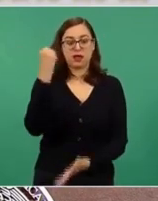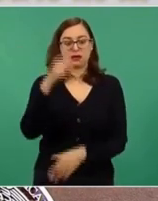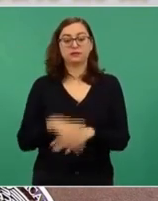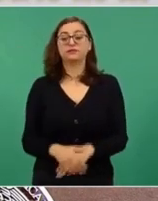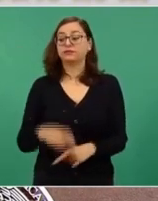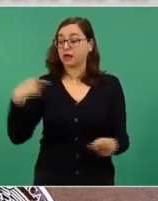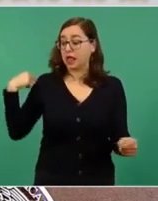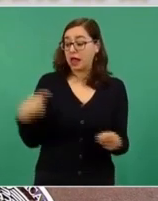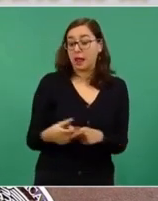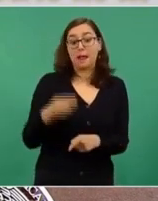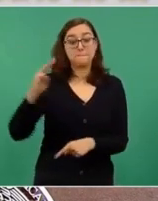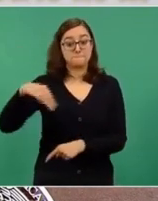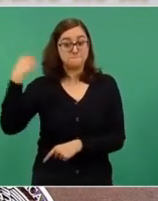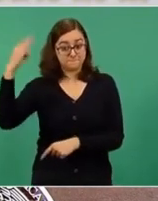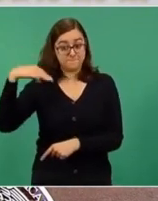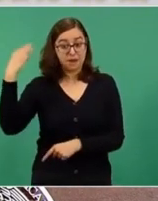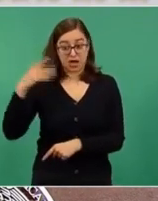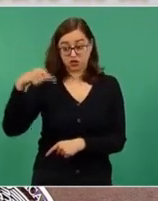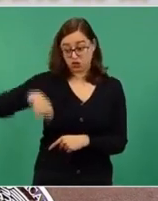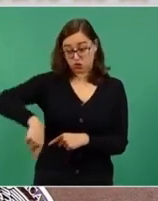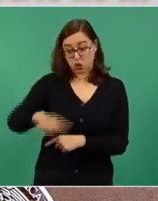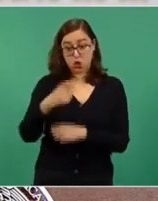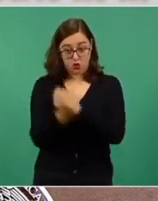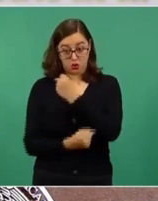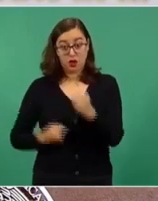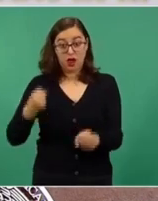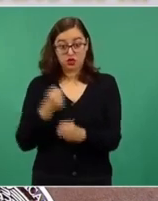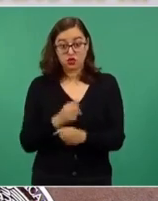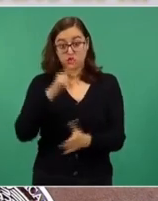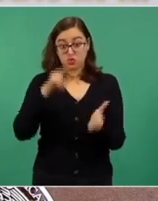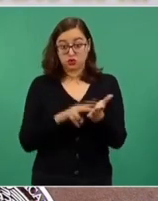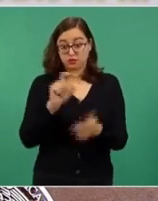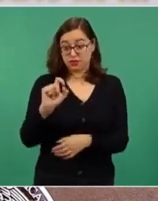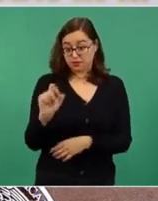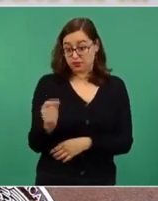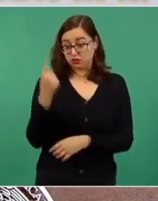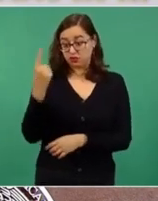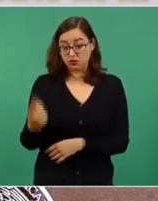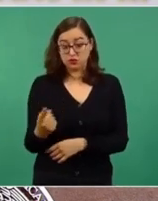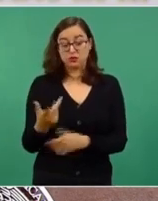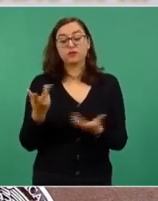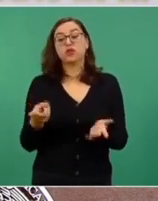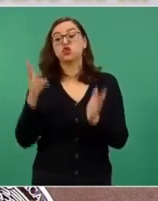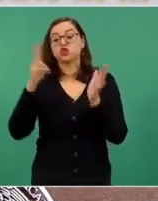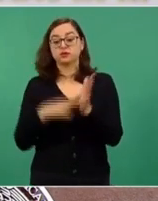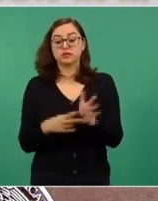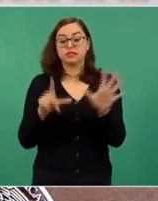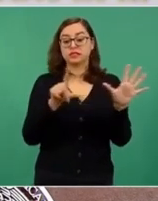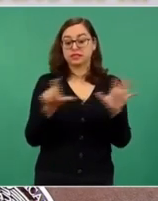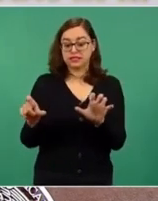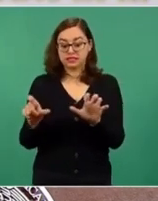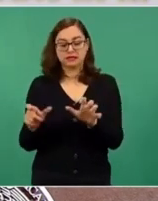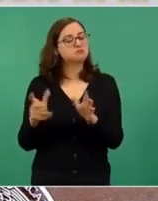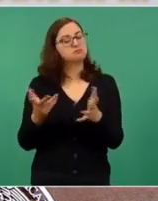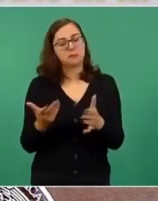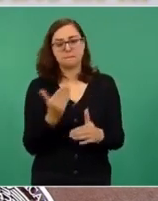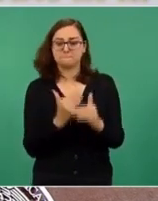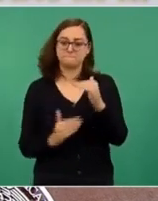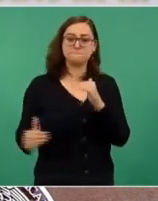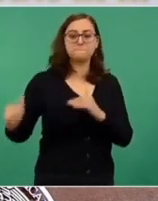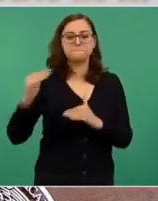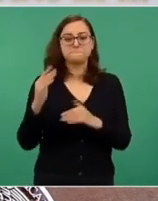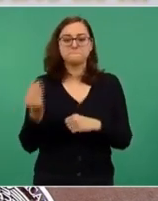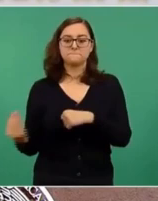por lo cual eh en este mismo año pasó la pensión de dos mil setecientos pesos a tres mil cien pesos.